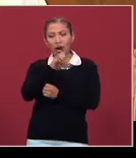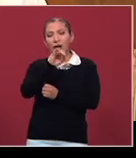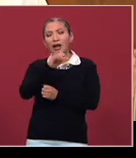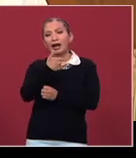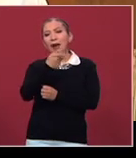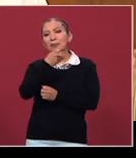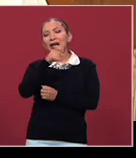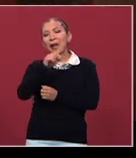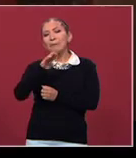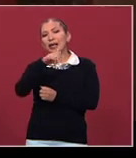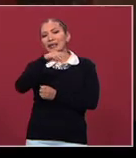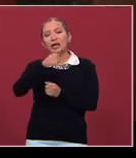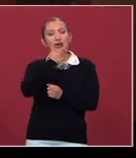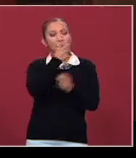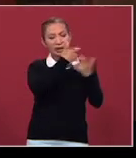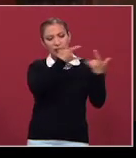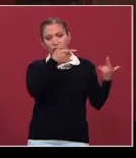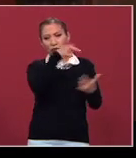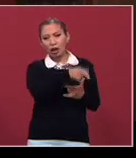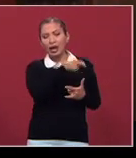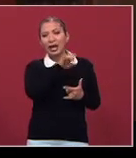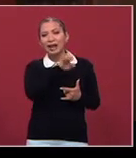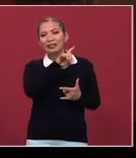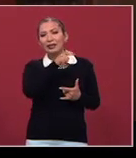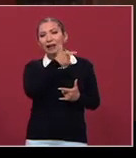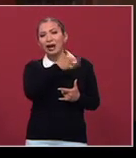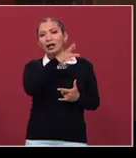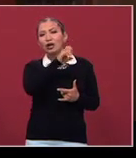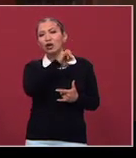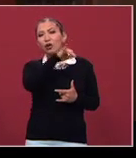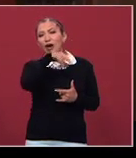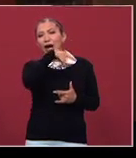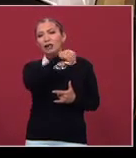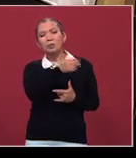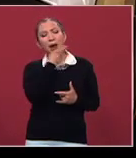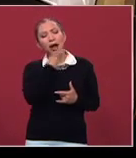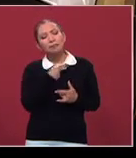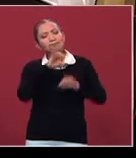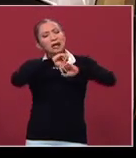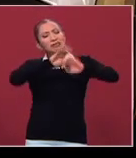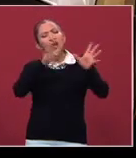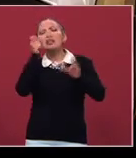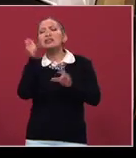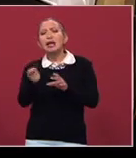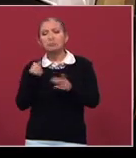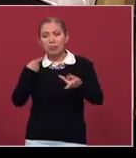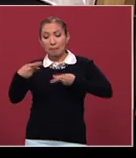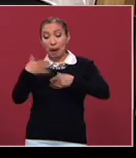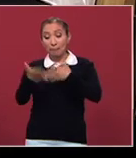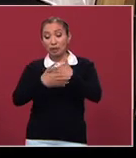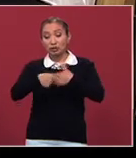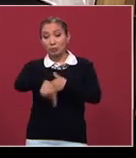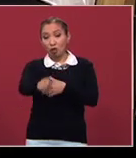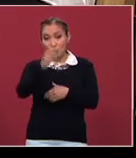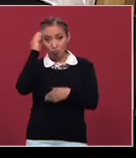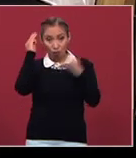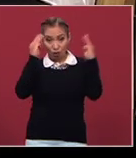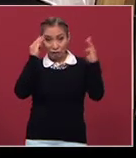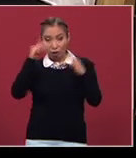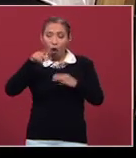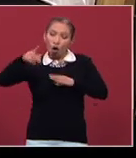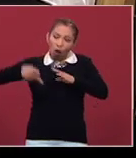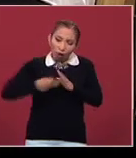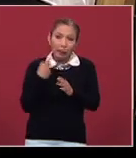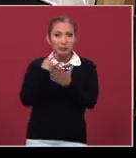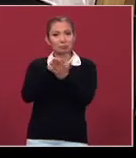Breña, y con el historiador Edgar Rojano, para que nos den más luces de qué es lo que preparan en este museo que ha sido